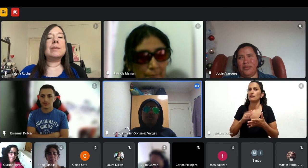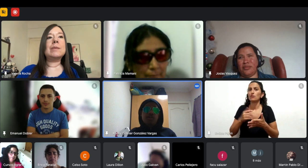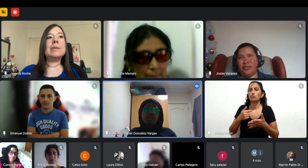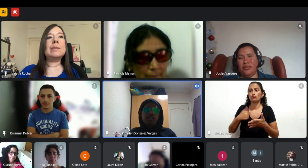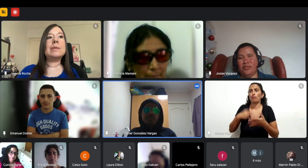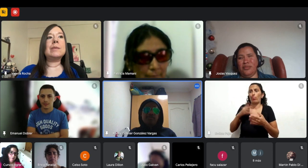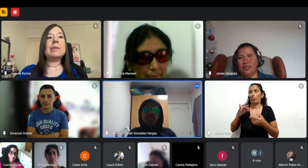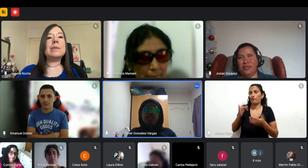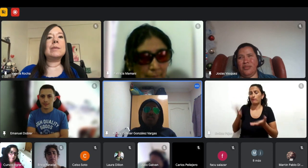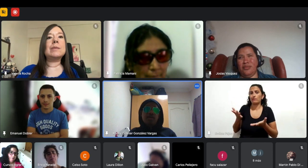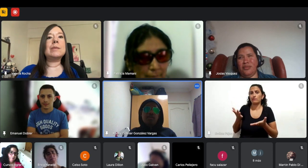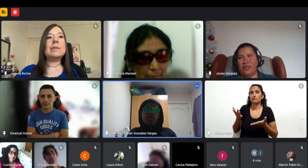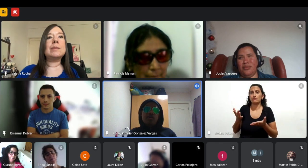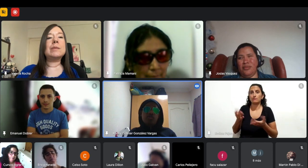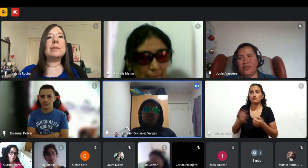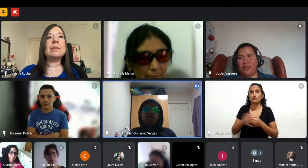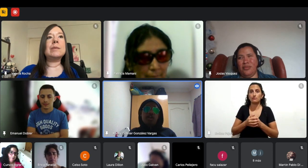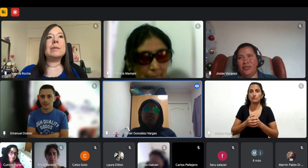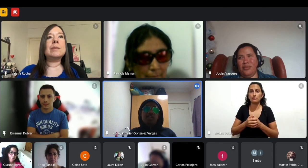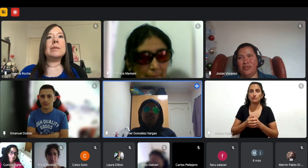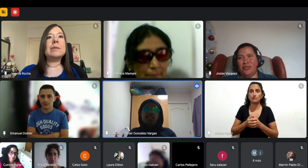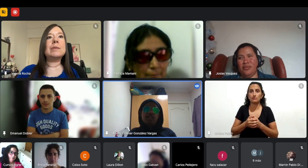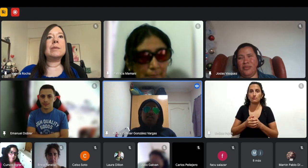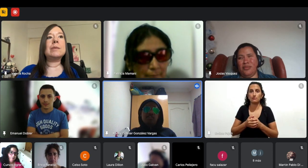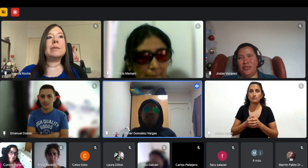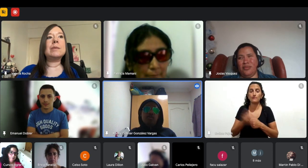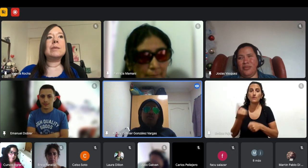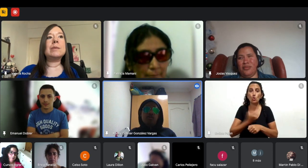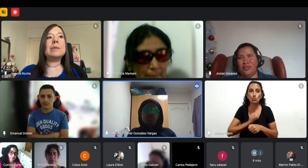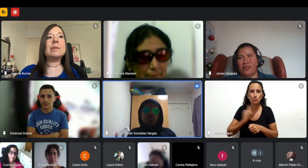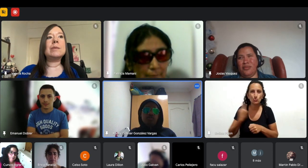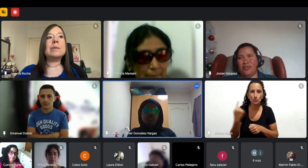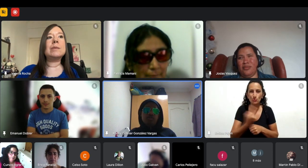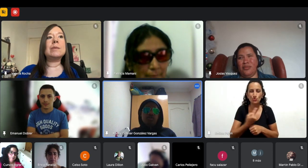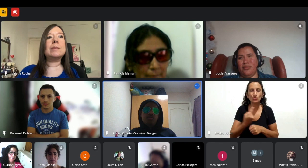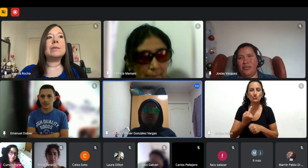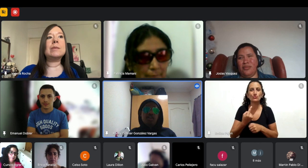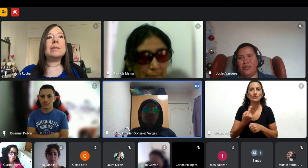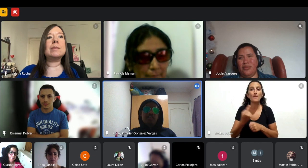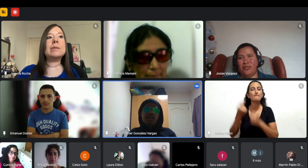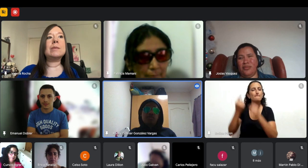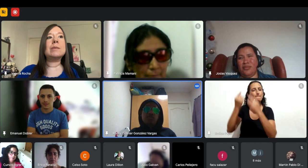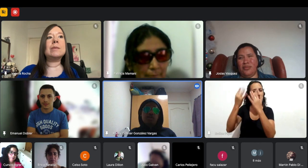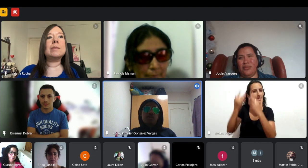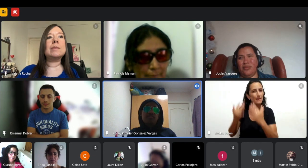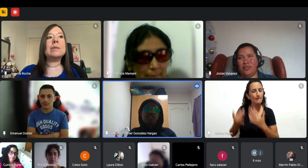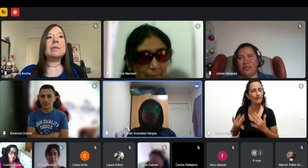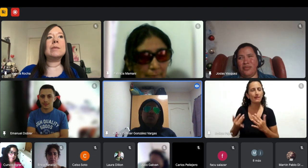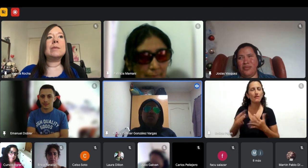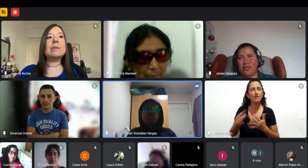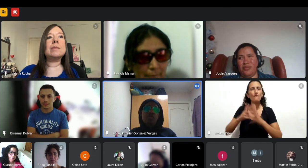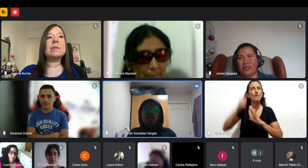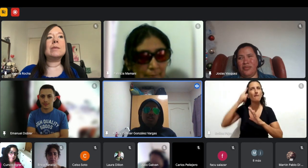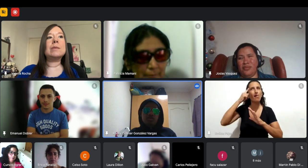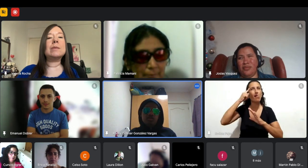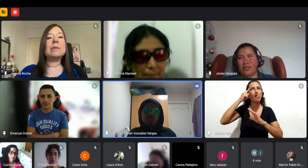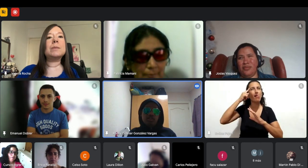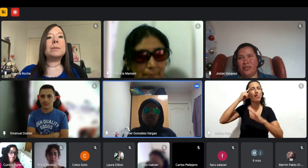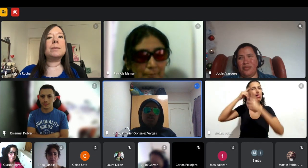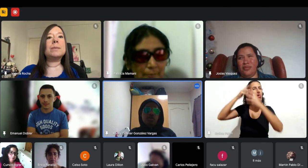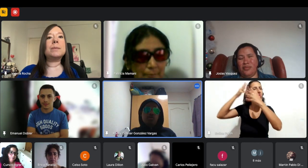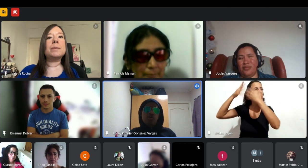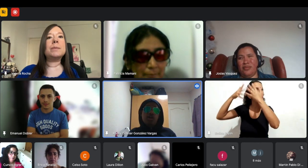no tengo porque para nosotros la matemática es algo muy abstracto y lo enseñan muy visual